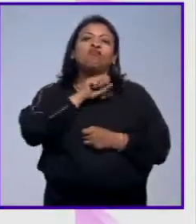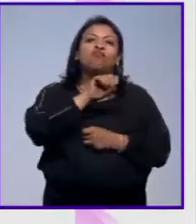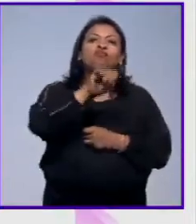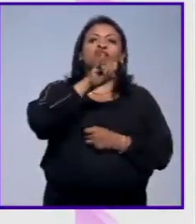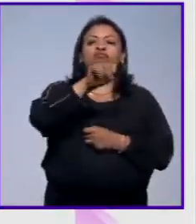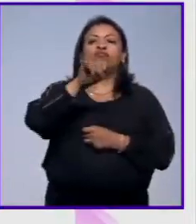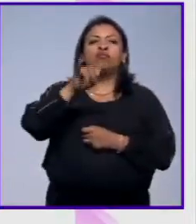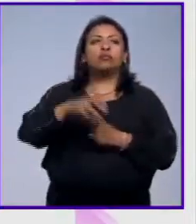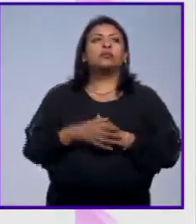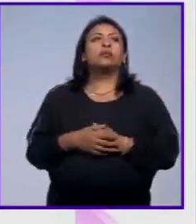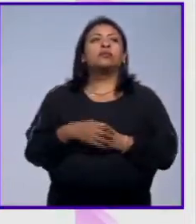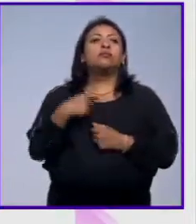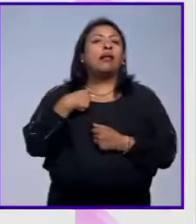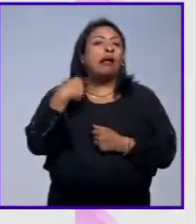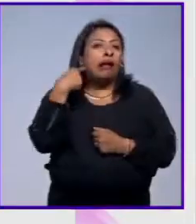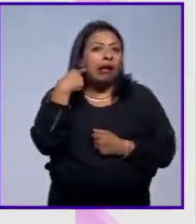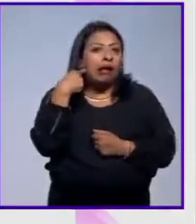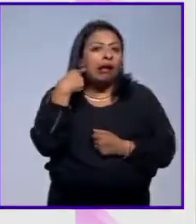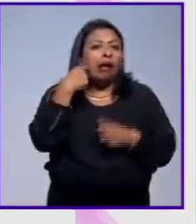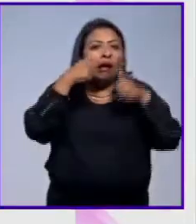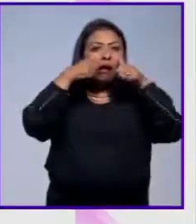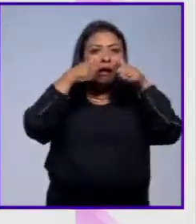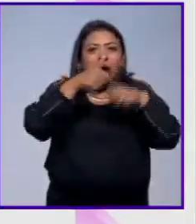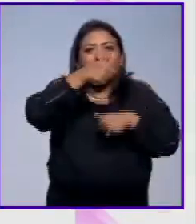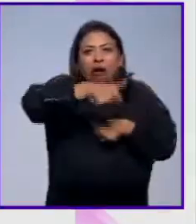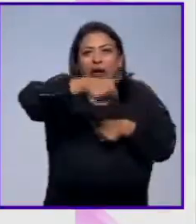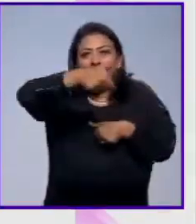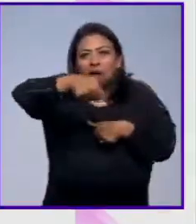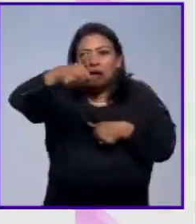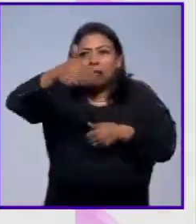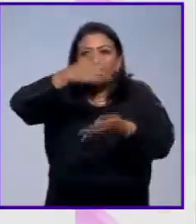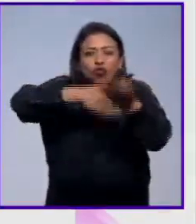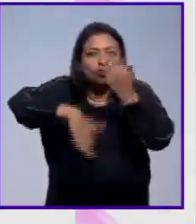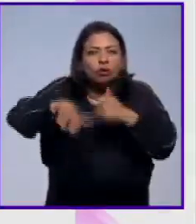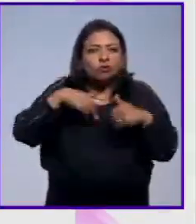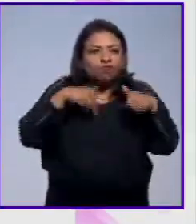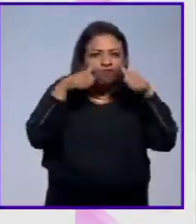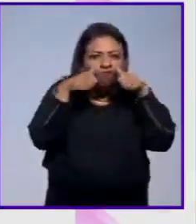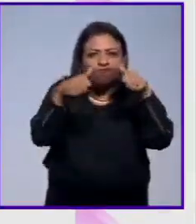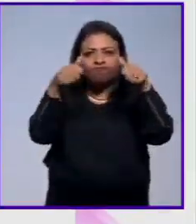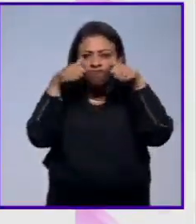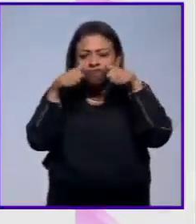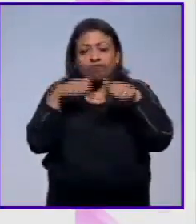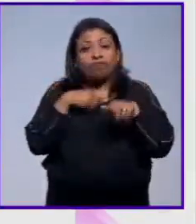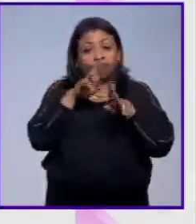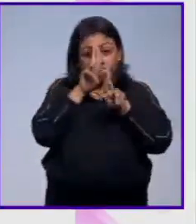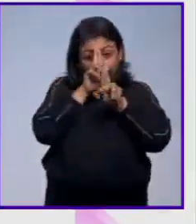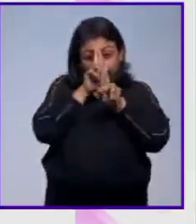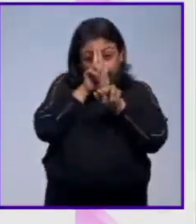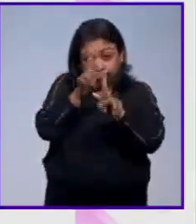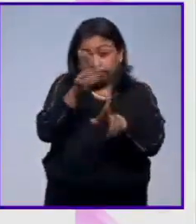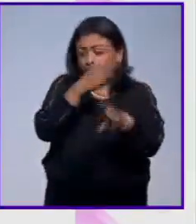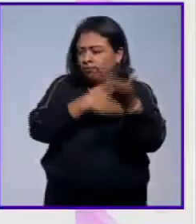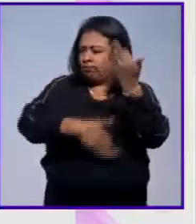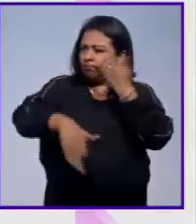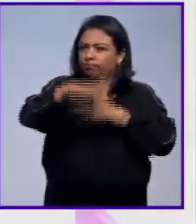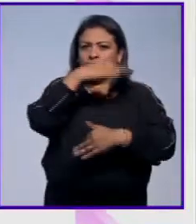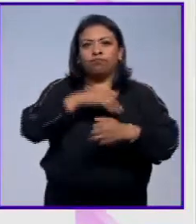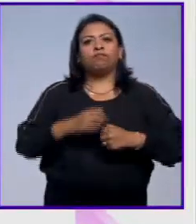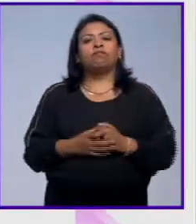escucharemos a todos atenderemos a todos respetaremos a todos